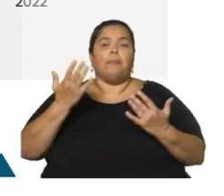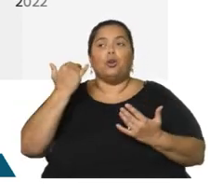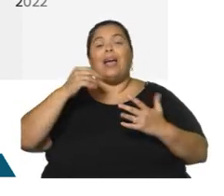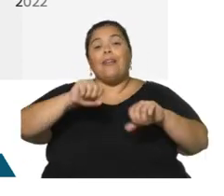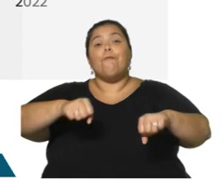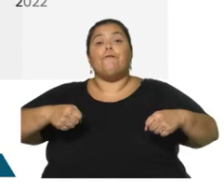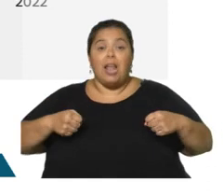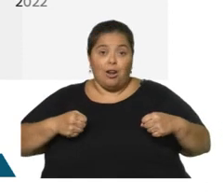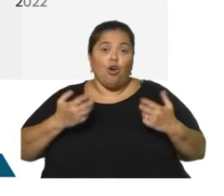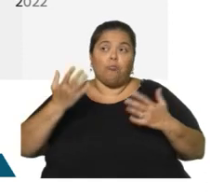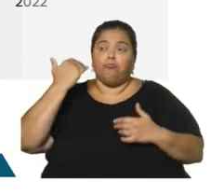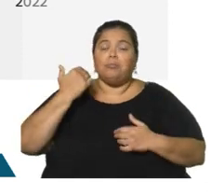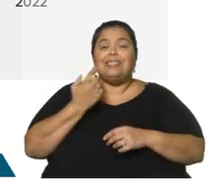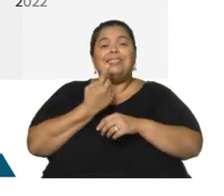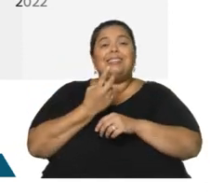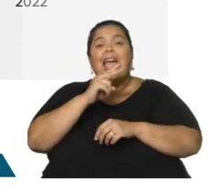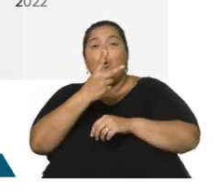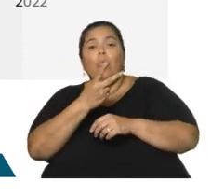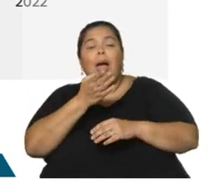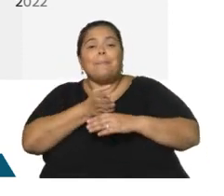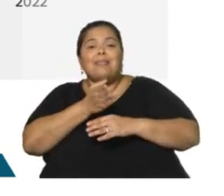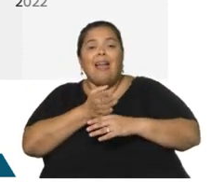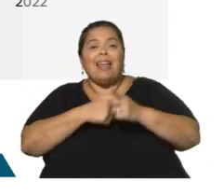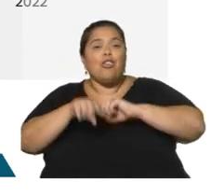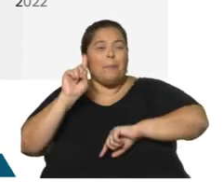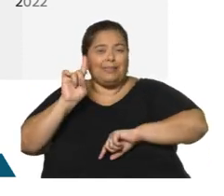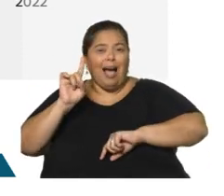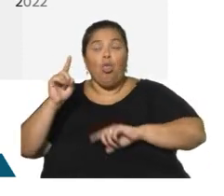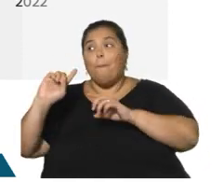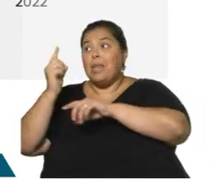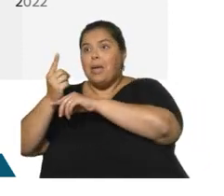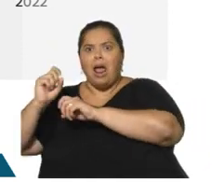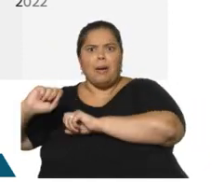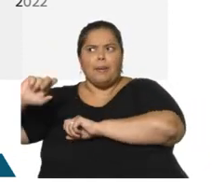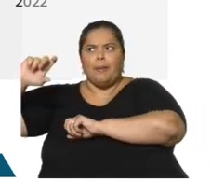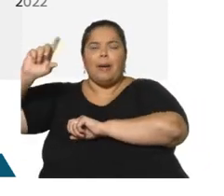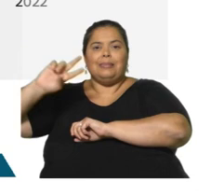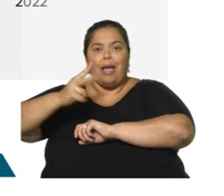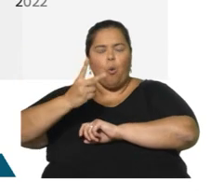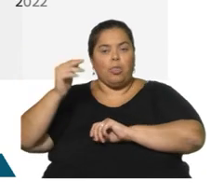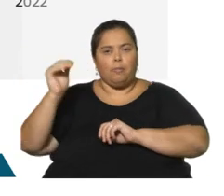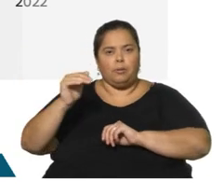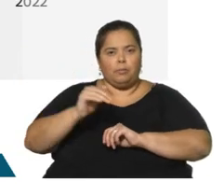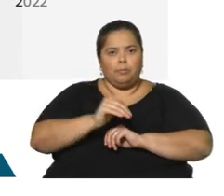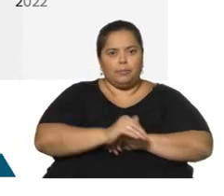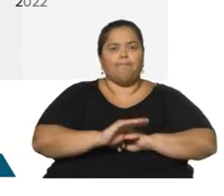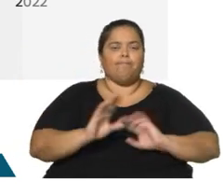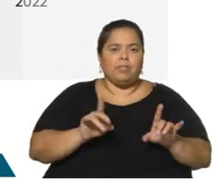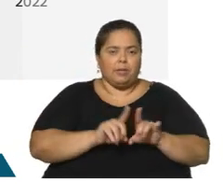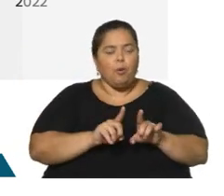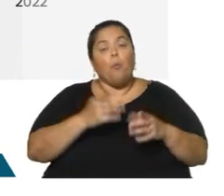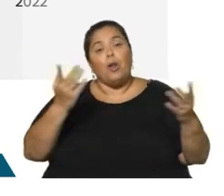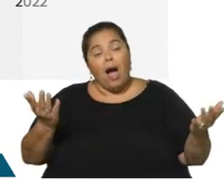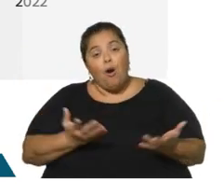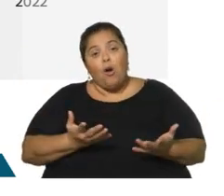generando en la segunda mitad del año, y sobre todo lo observan así en la gráfica en el cuarto trimestre del año pasado. Para América del Sur,